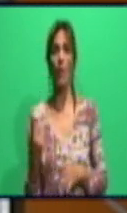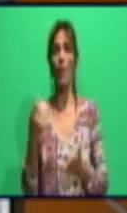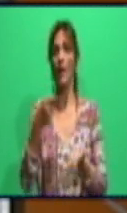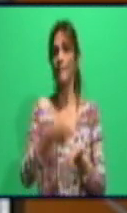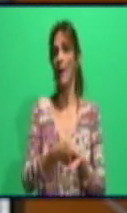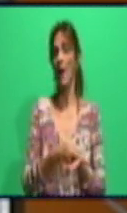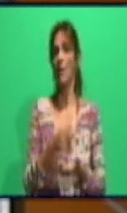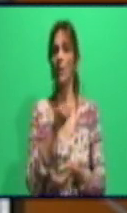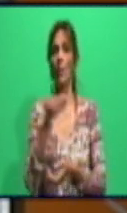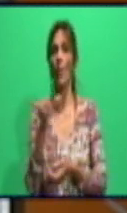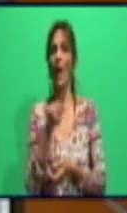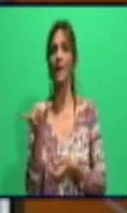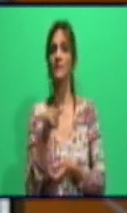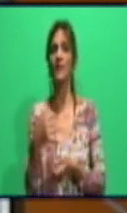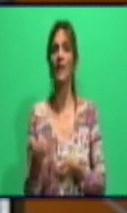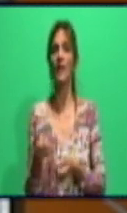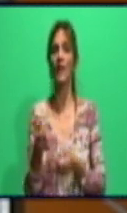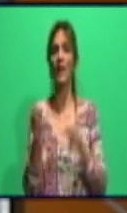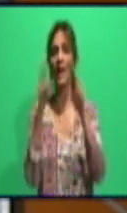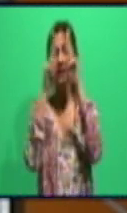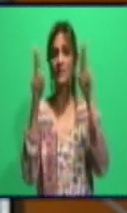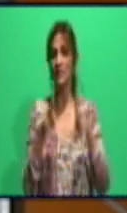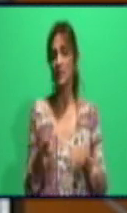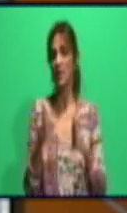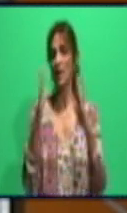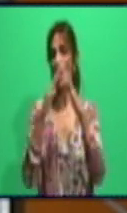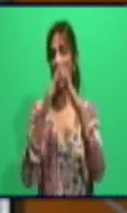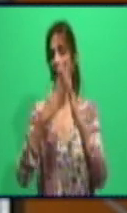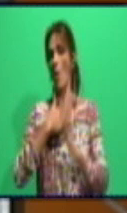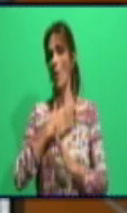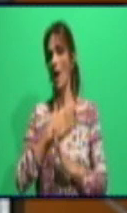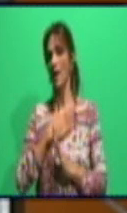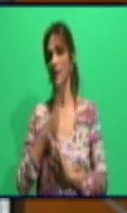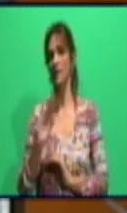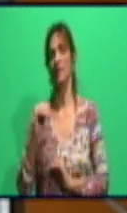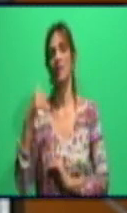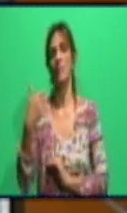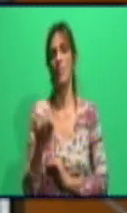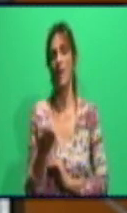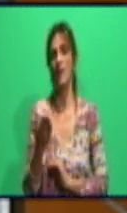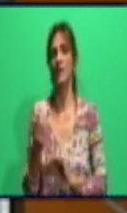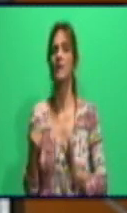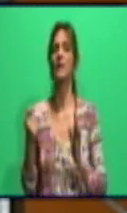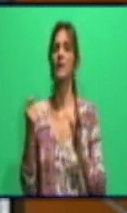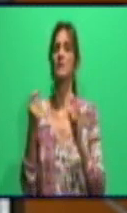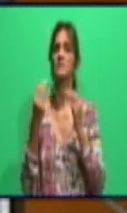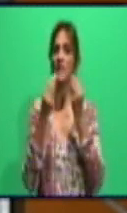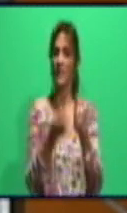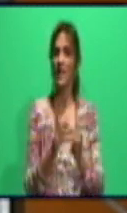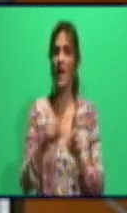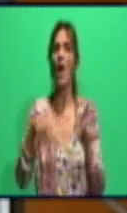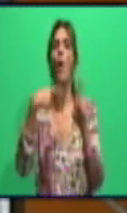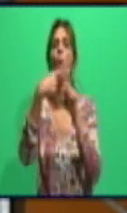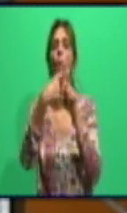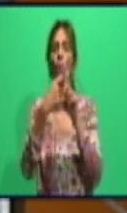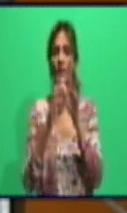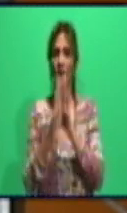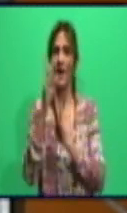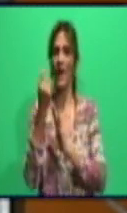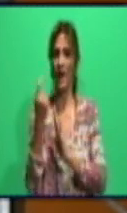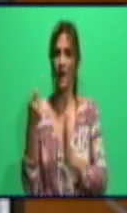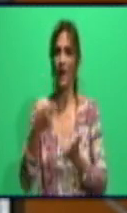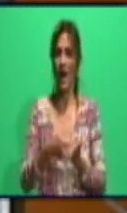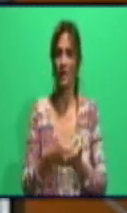Nautogar, que después entonces recibirá un recargo. Insisto, tenemos